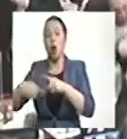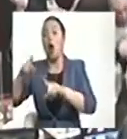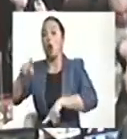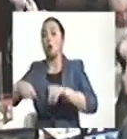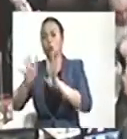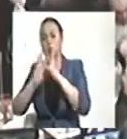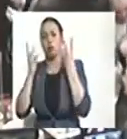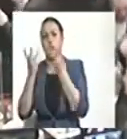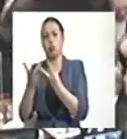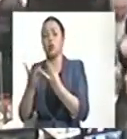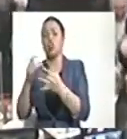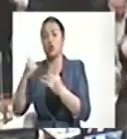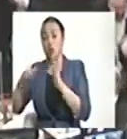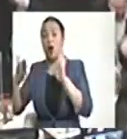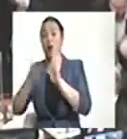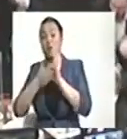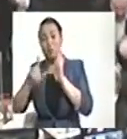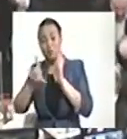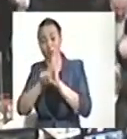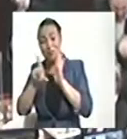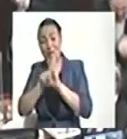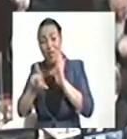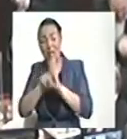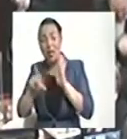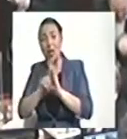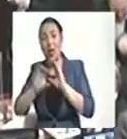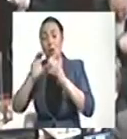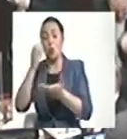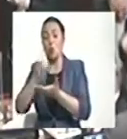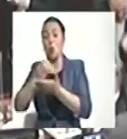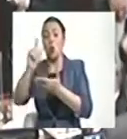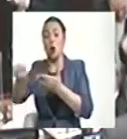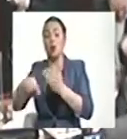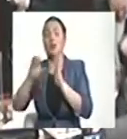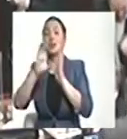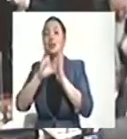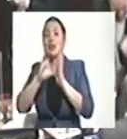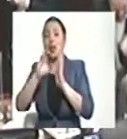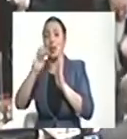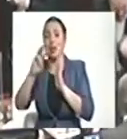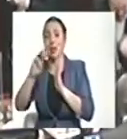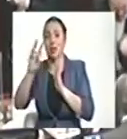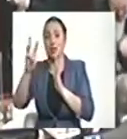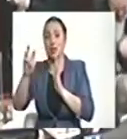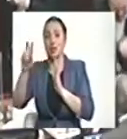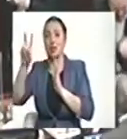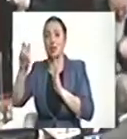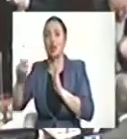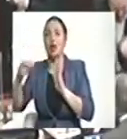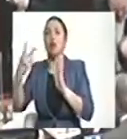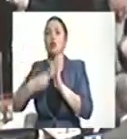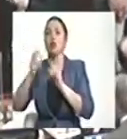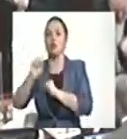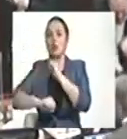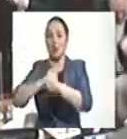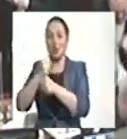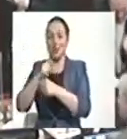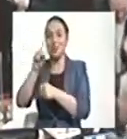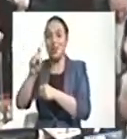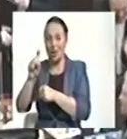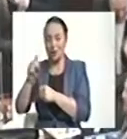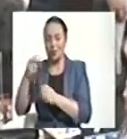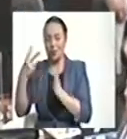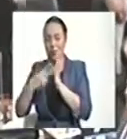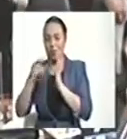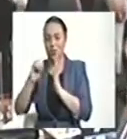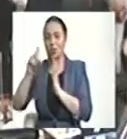Hay una sentencia de la Corte Constitucional, la C-337 de 2006, que dice posibilidad